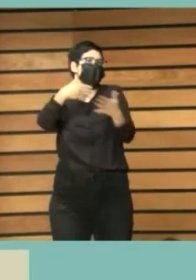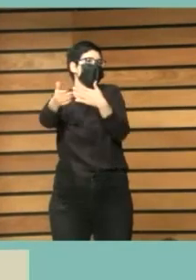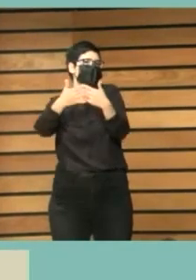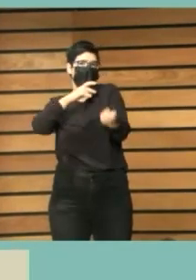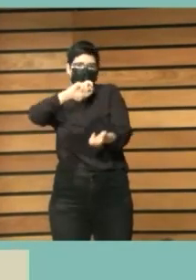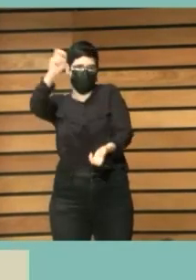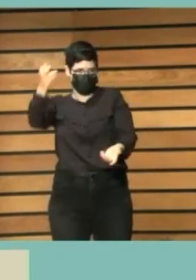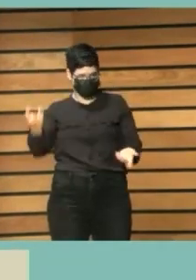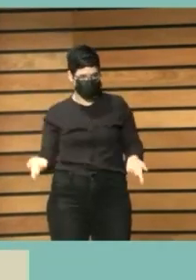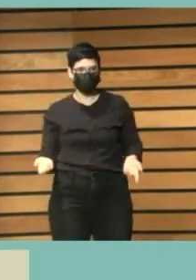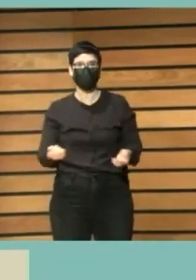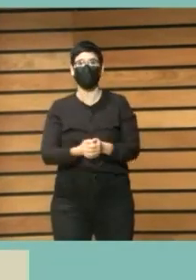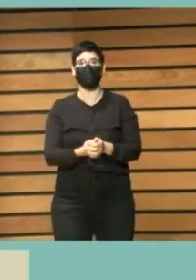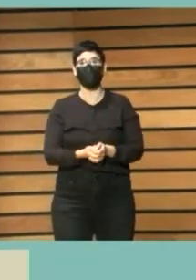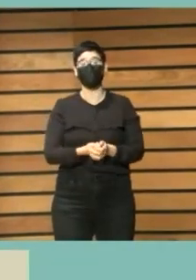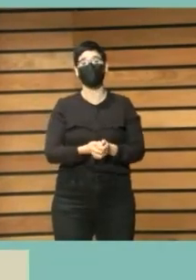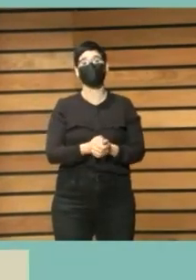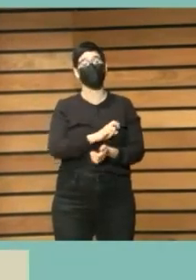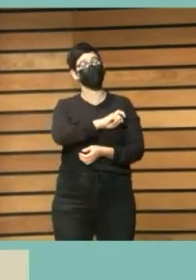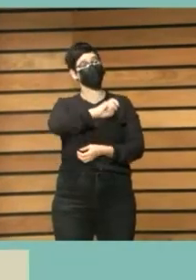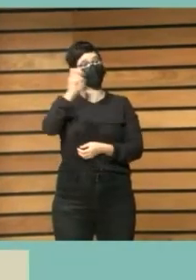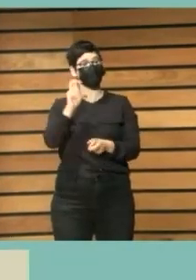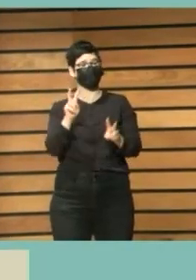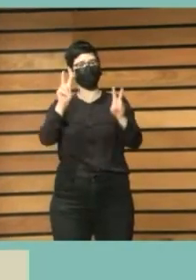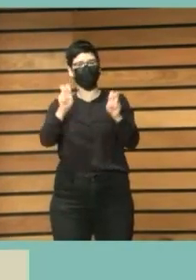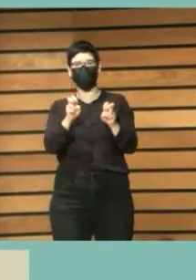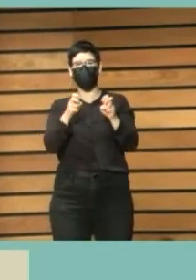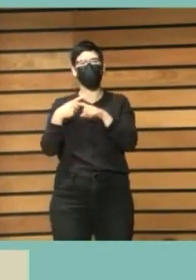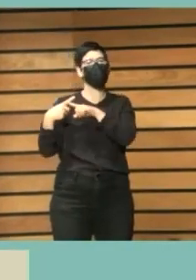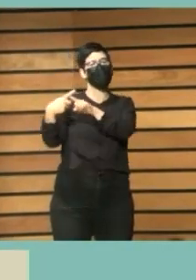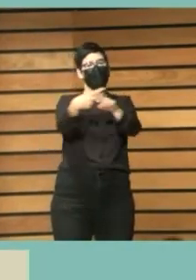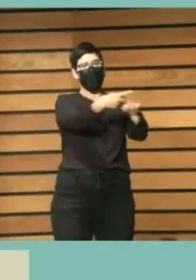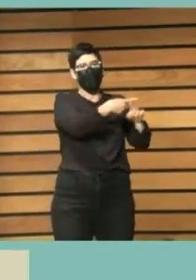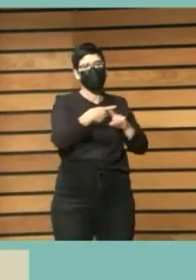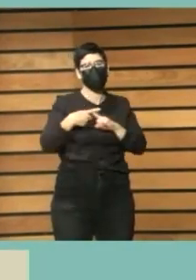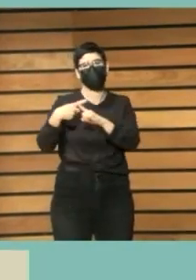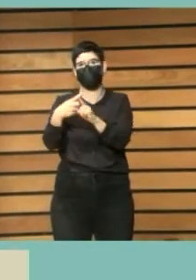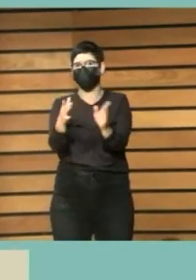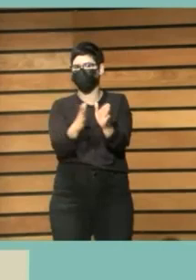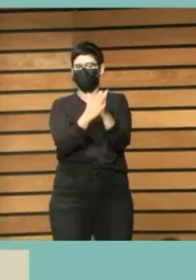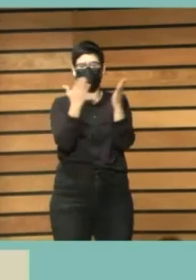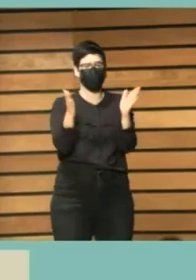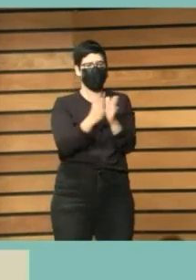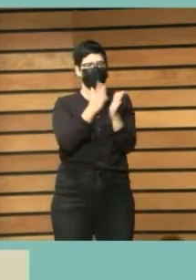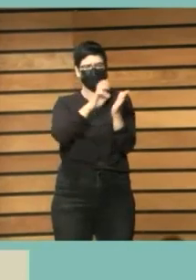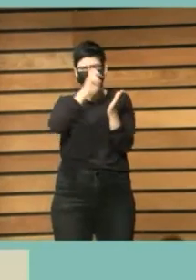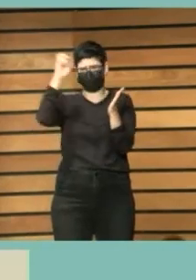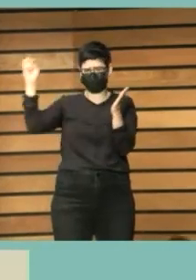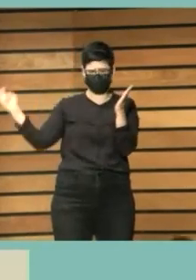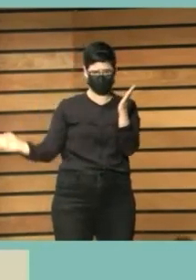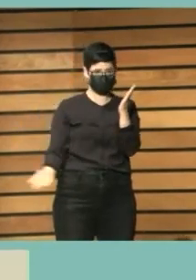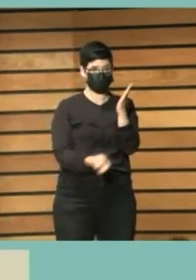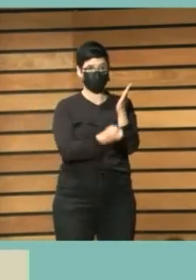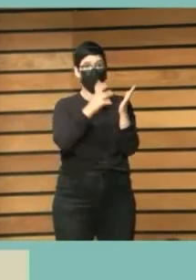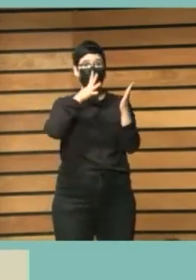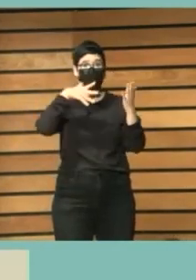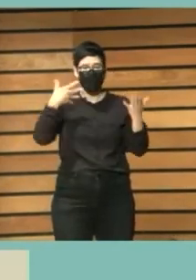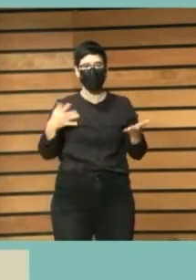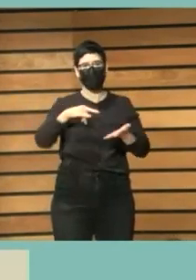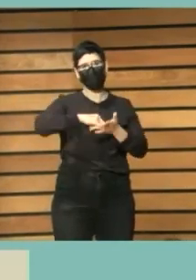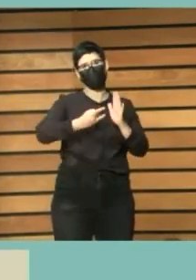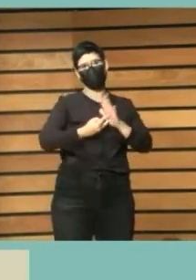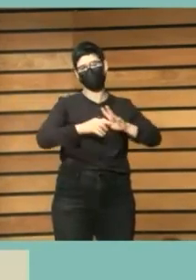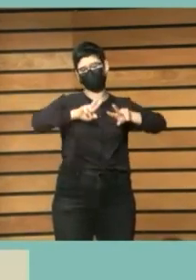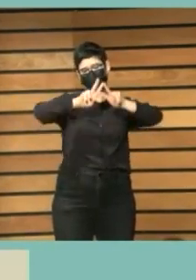La otra es compartir todo tipo de lectura. En el proyecto que estamos en la actualidad analizando es quién